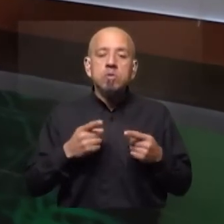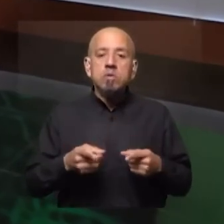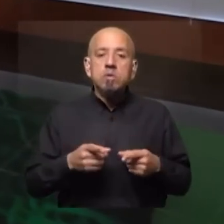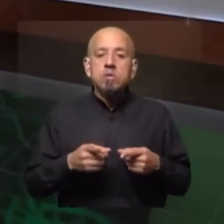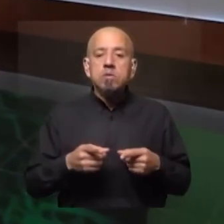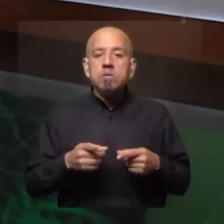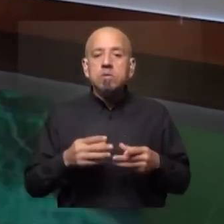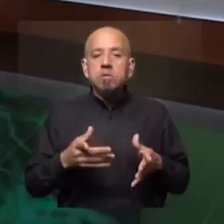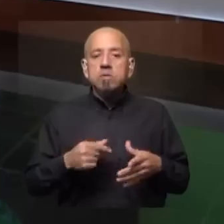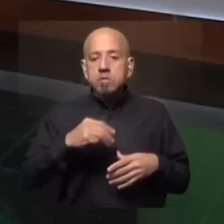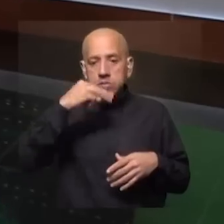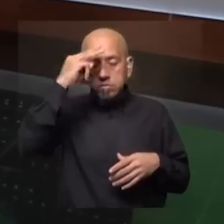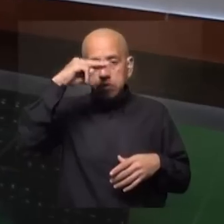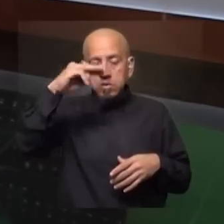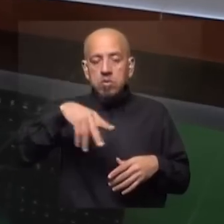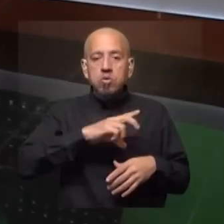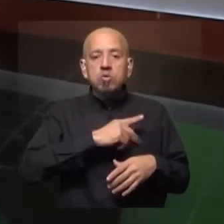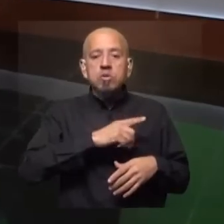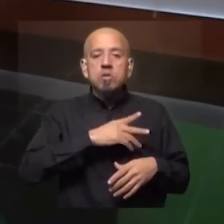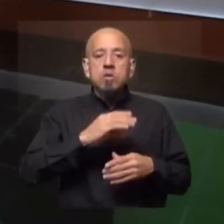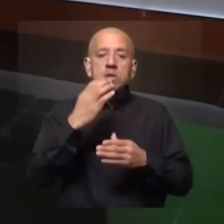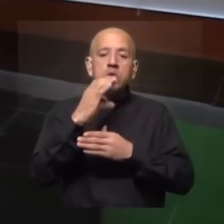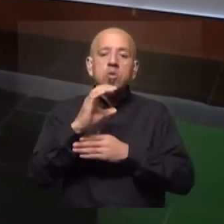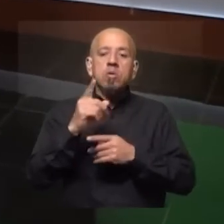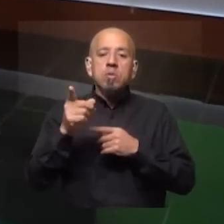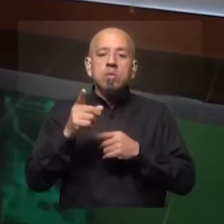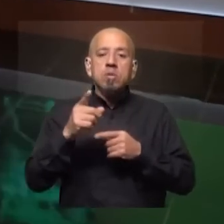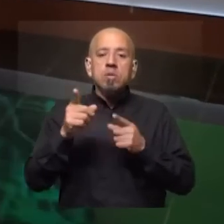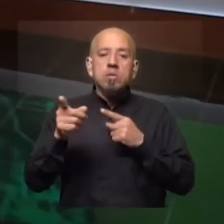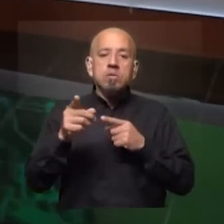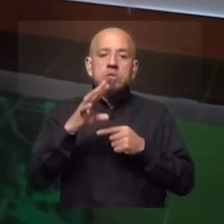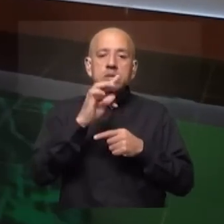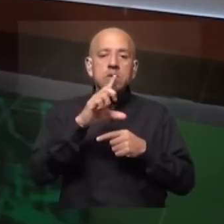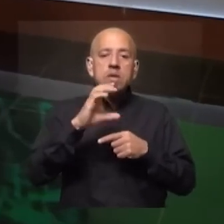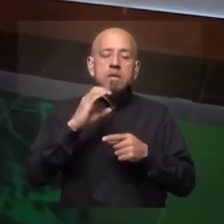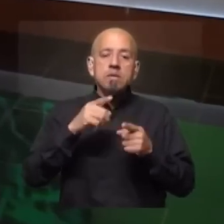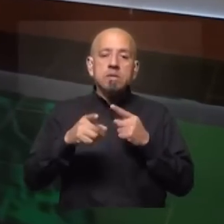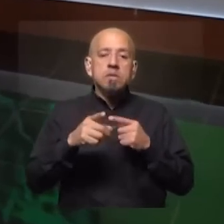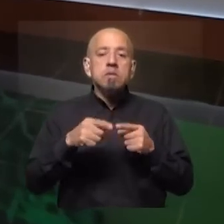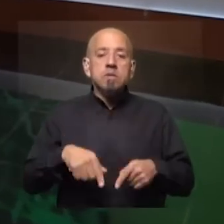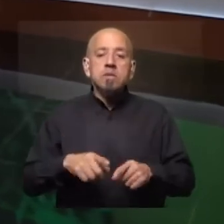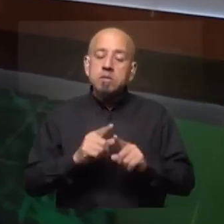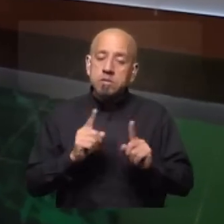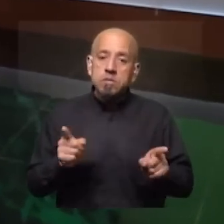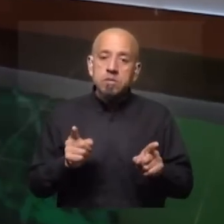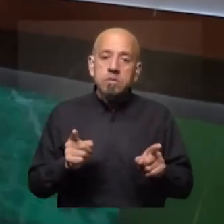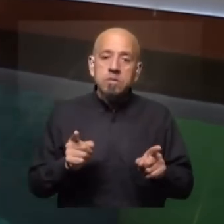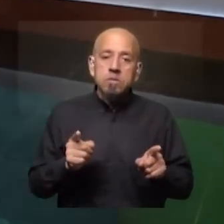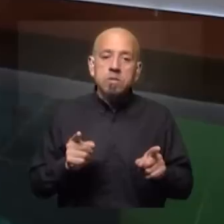lógica. México, Chile, Colombia son campeones del mundo en Tratado de Libre Comercio, lo cual demuestra que eso no garantiza